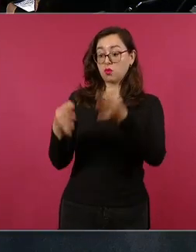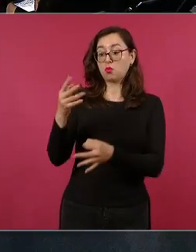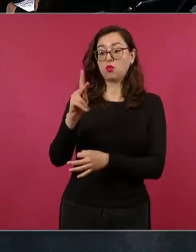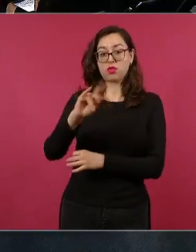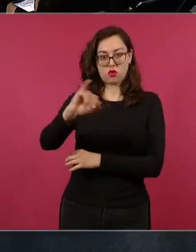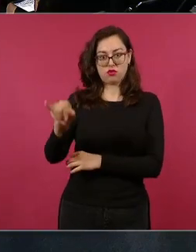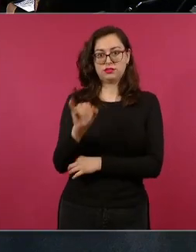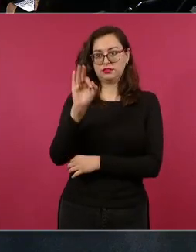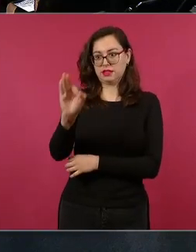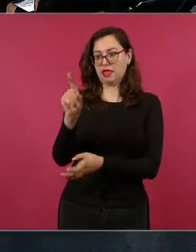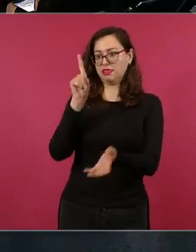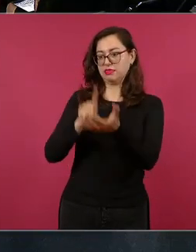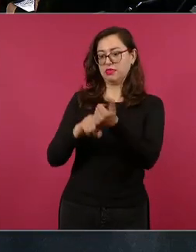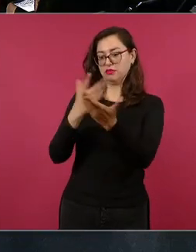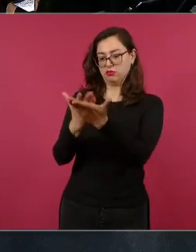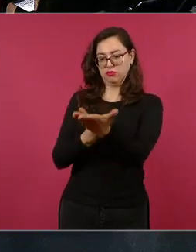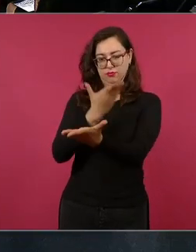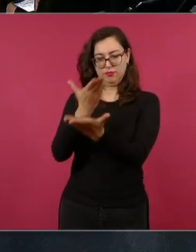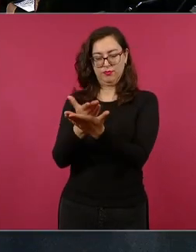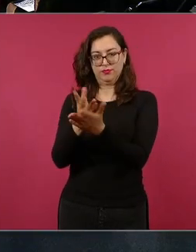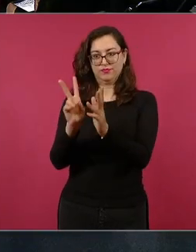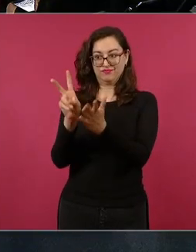es el número de